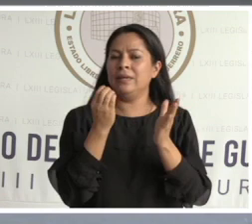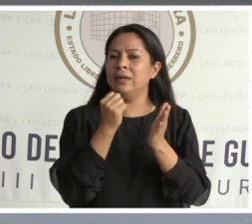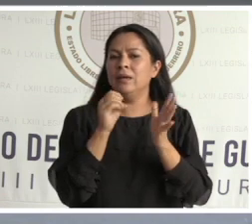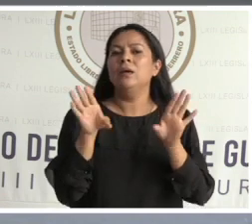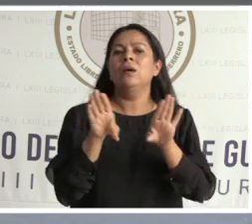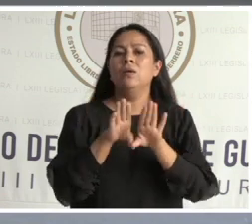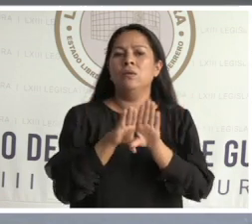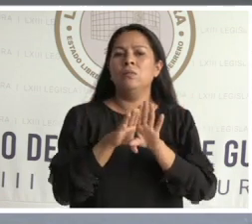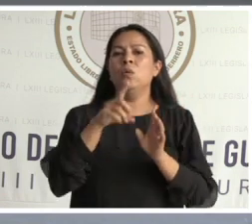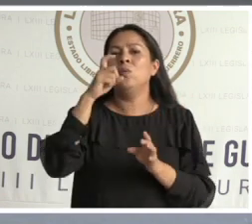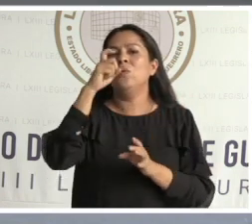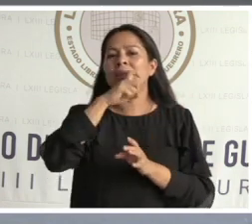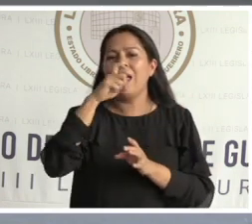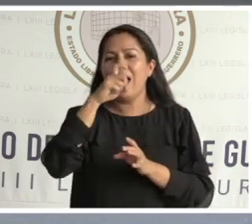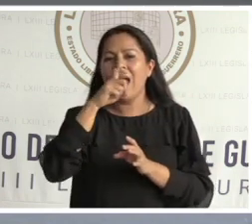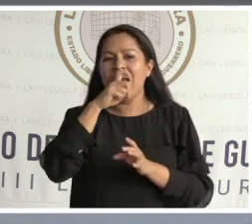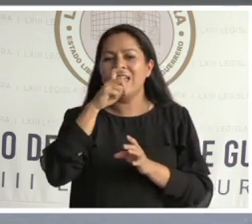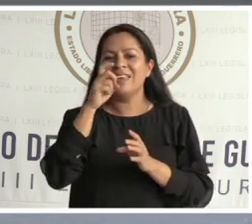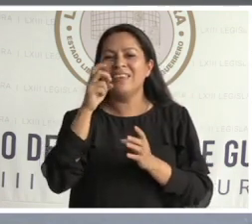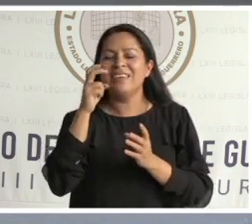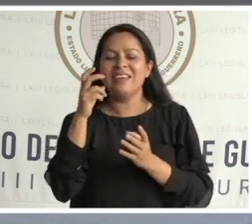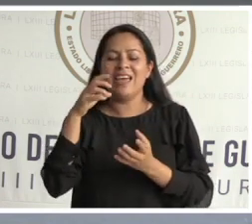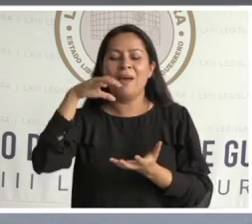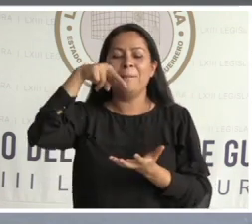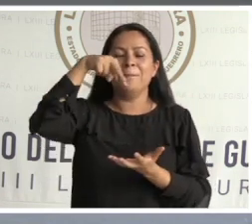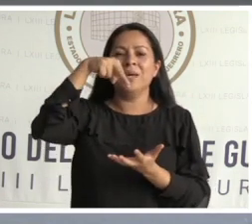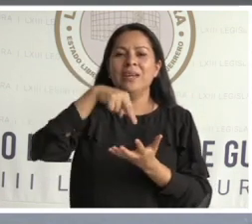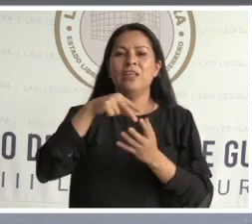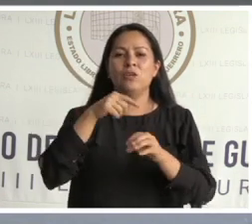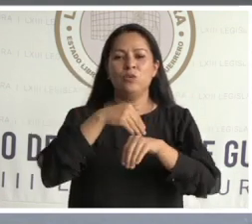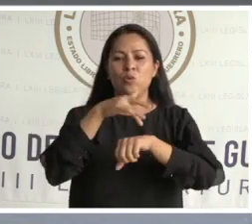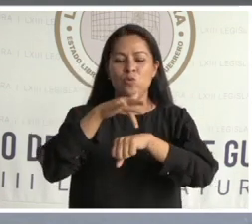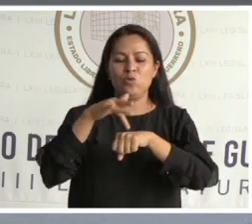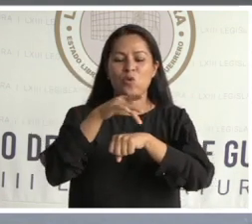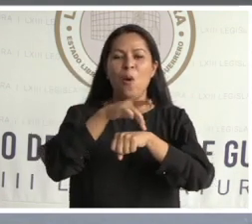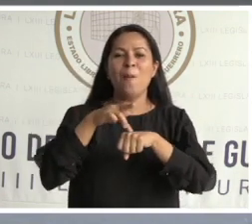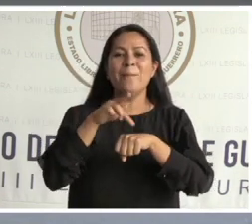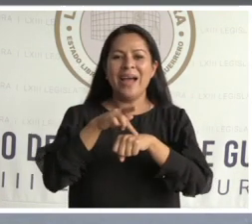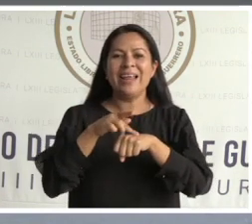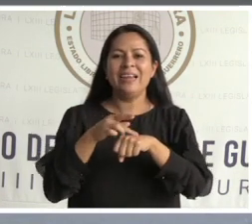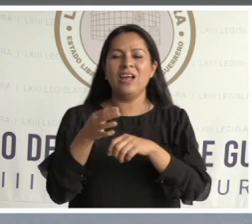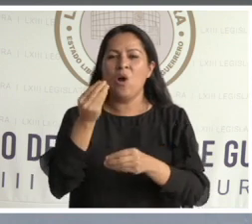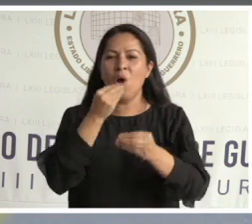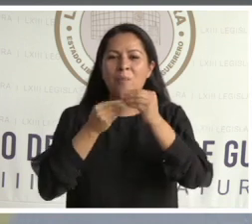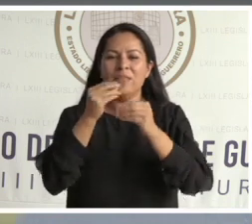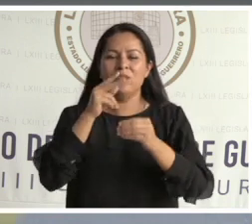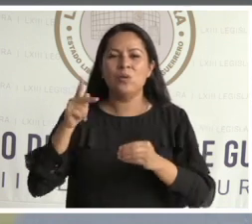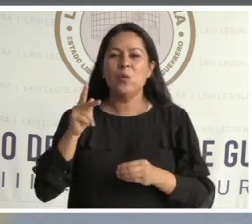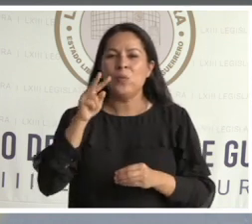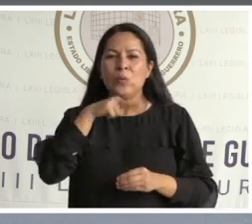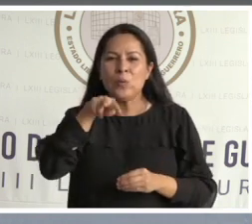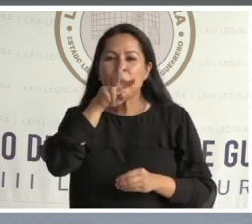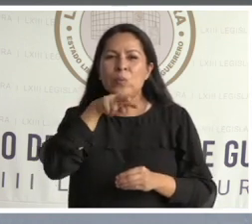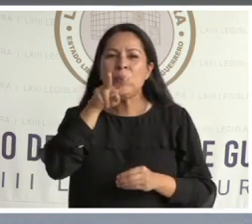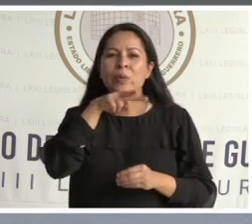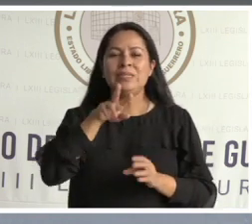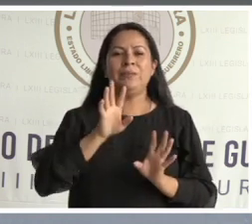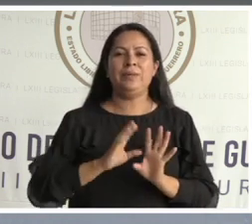águila de perfil sobre el nopal devorando a una serpiente, omitiendo la corona del imperio de Iturbide.